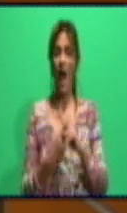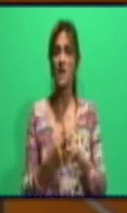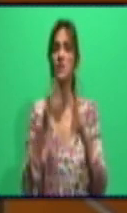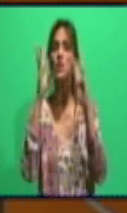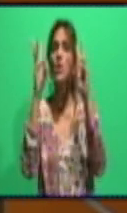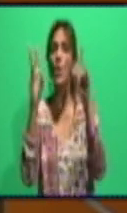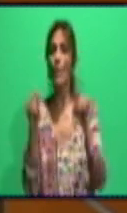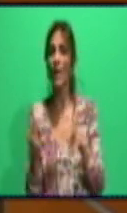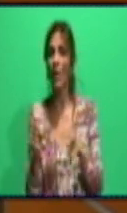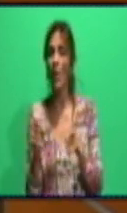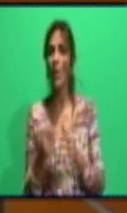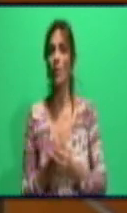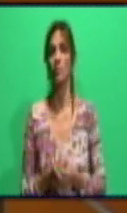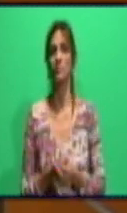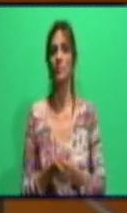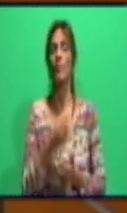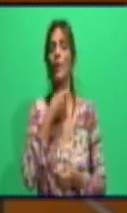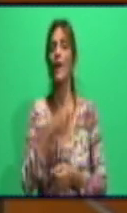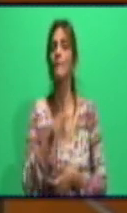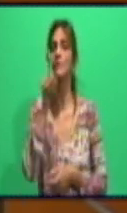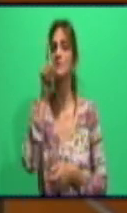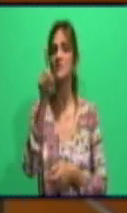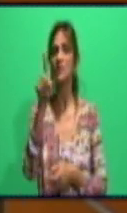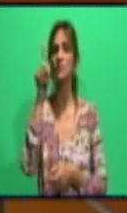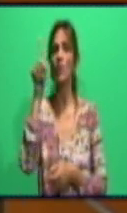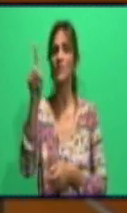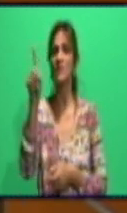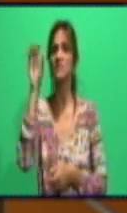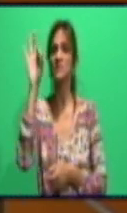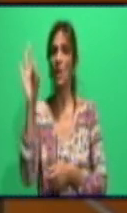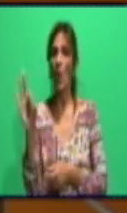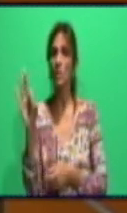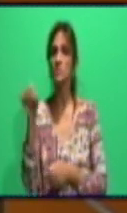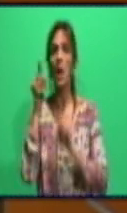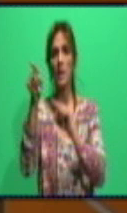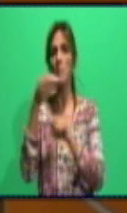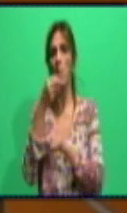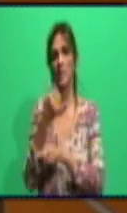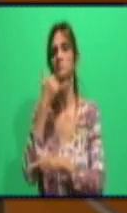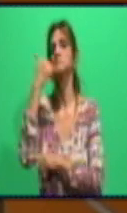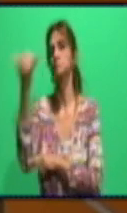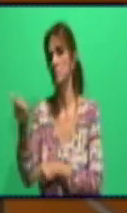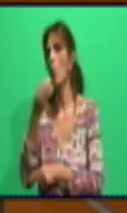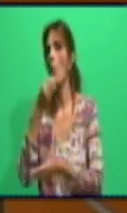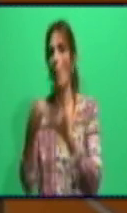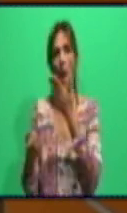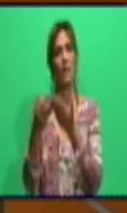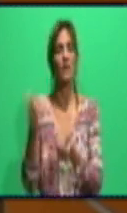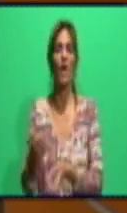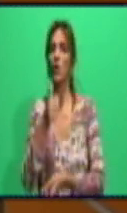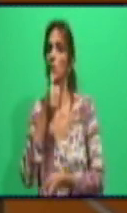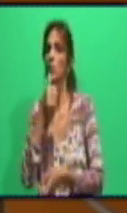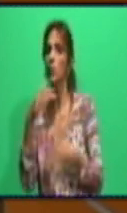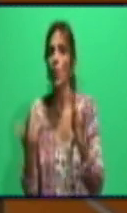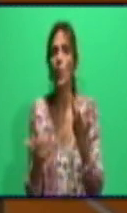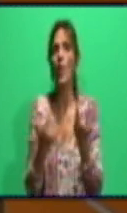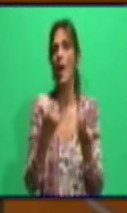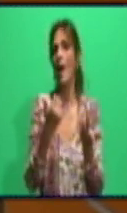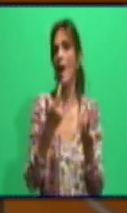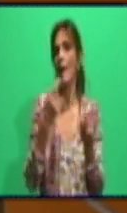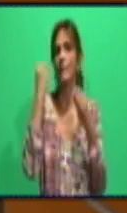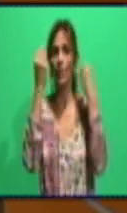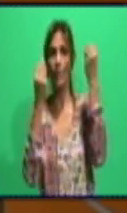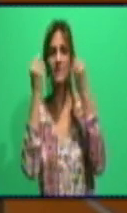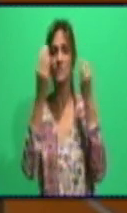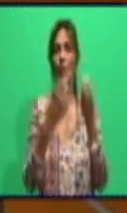asistencia, por ejemplo, el 118, le puede aclarar cualquier duda relacionada con los servicios de TEXA, pero también está